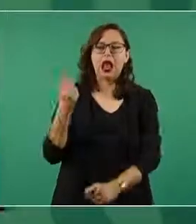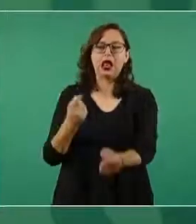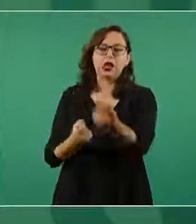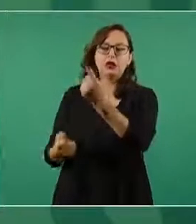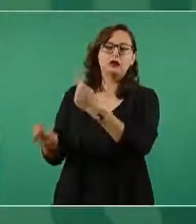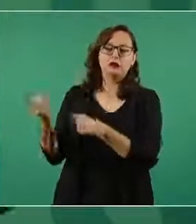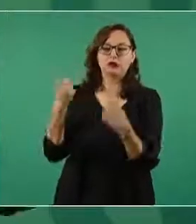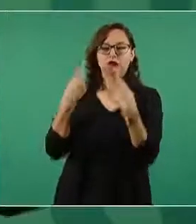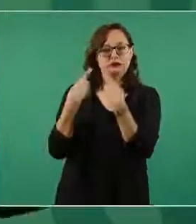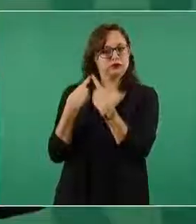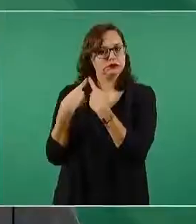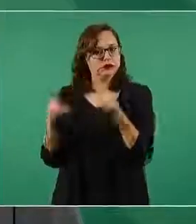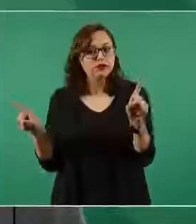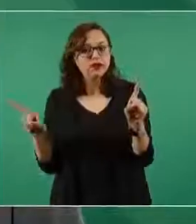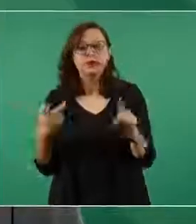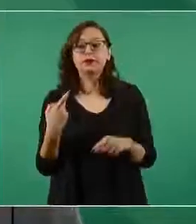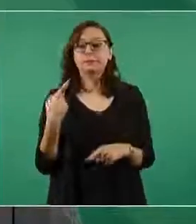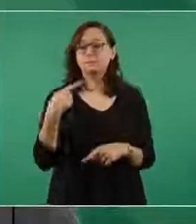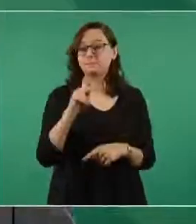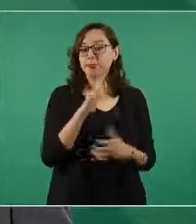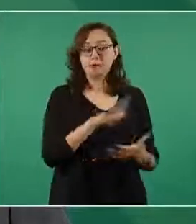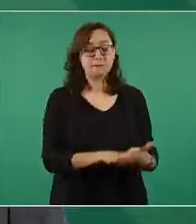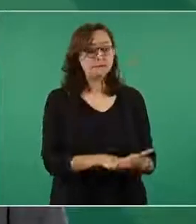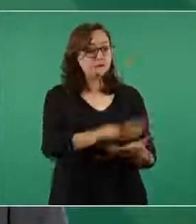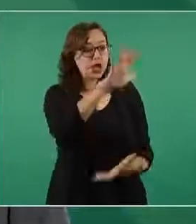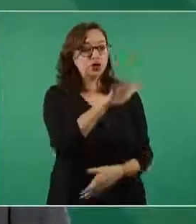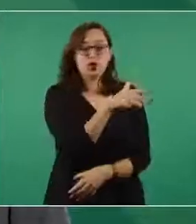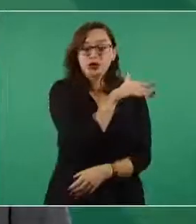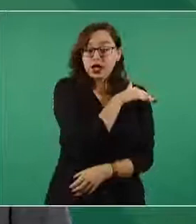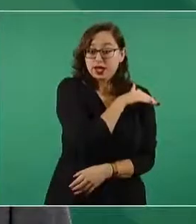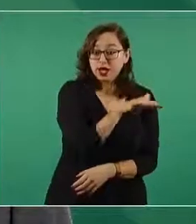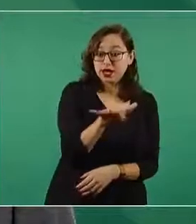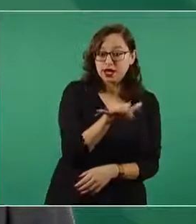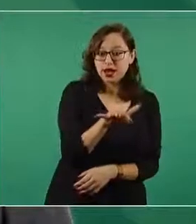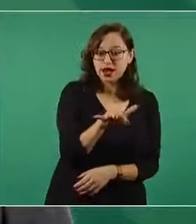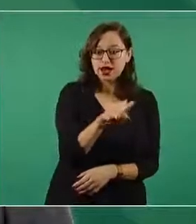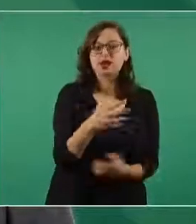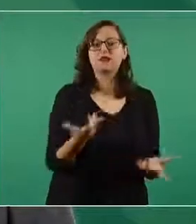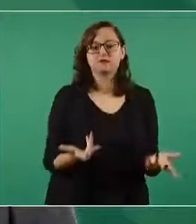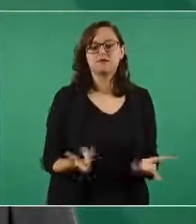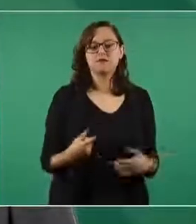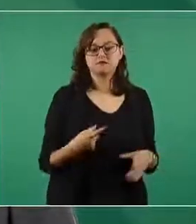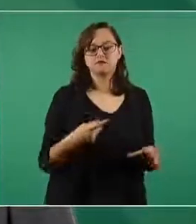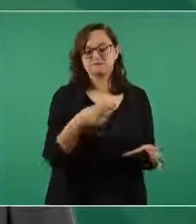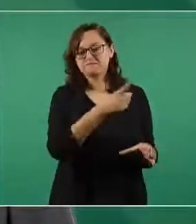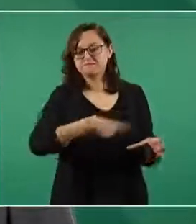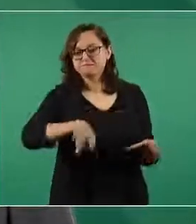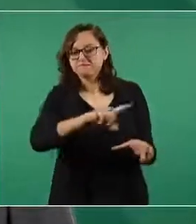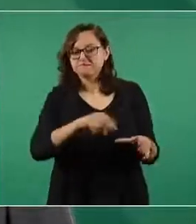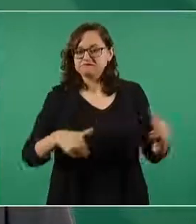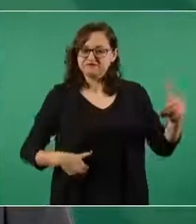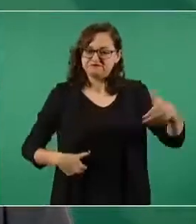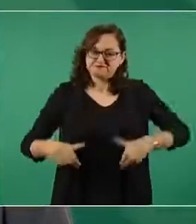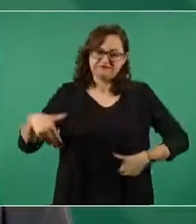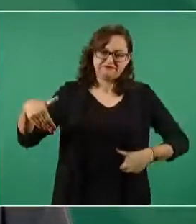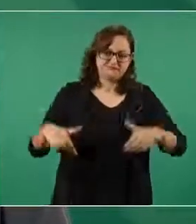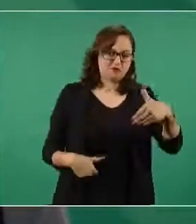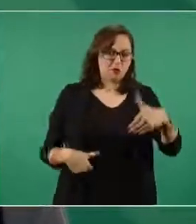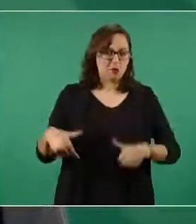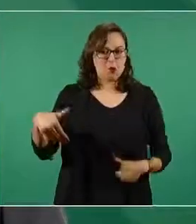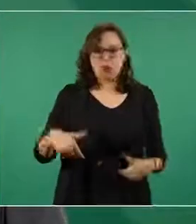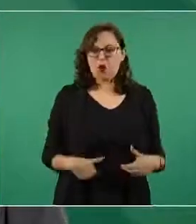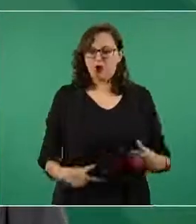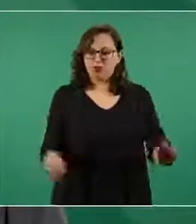Pero por lo general están muy molestos, porque